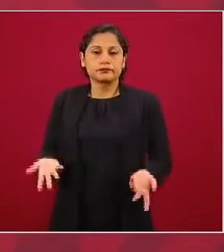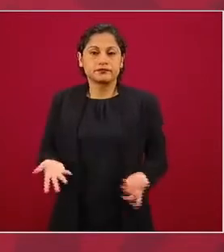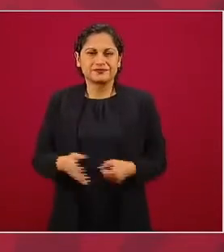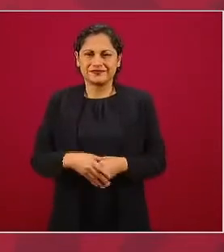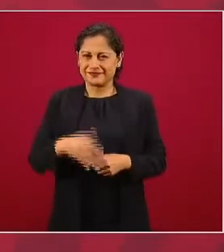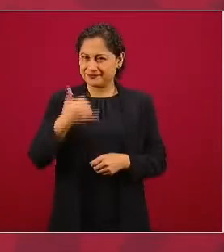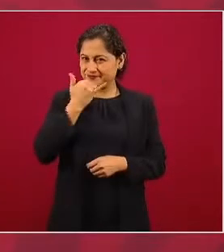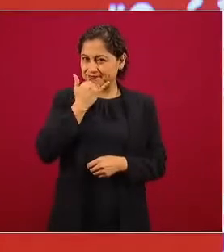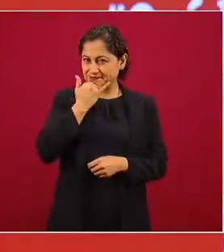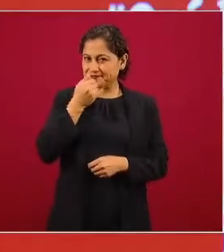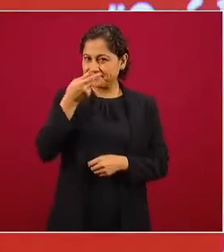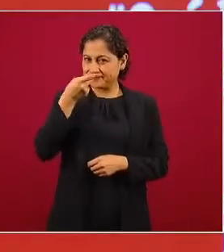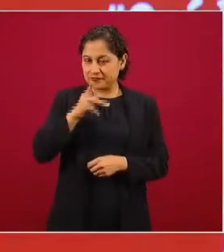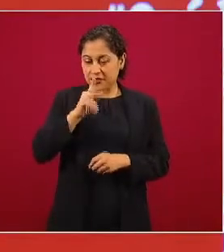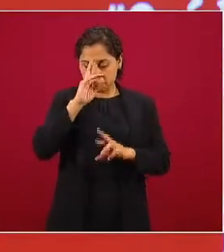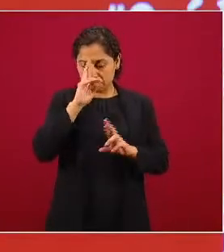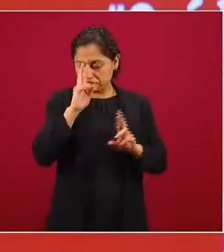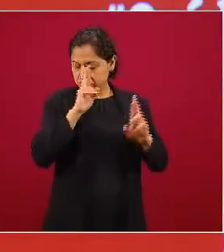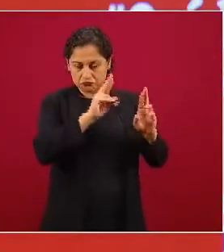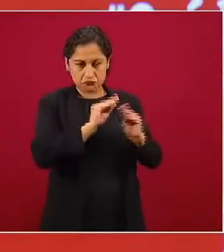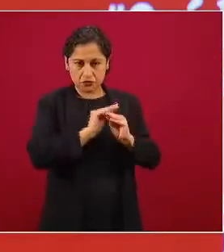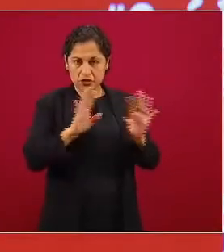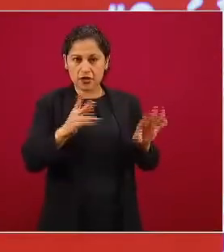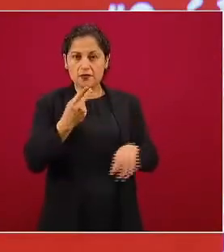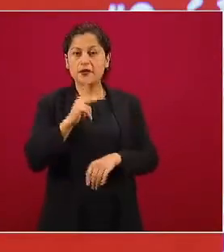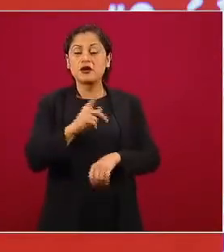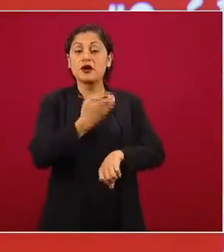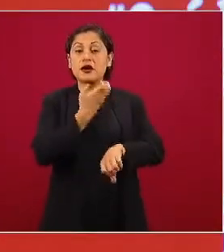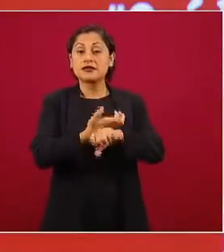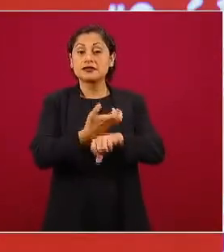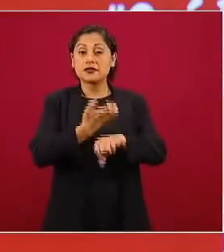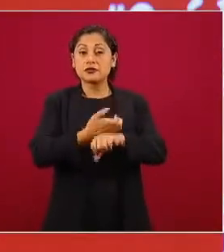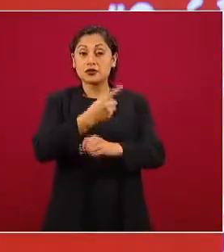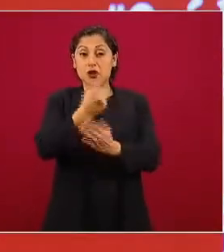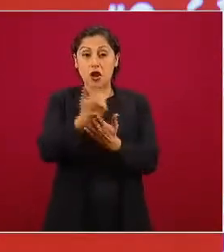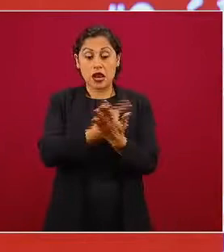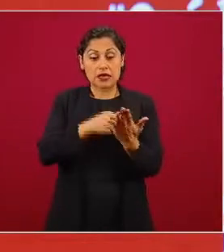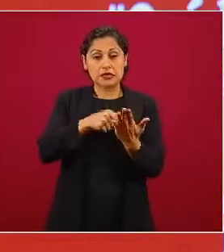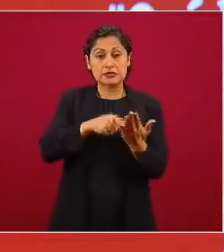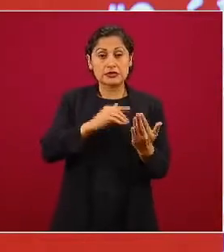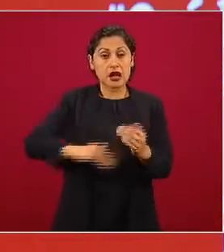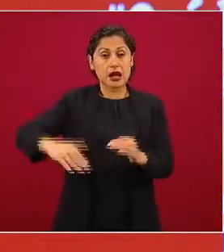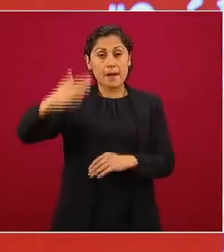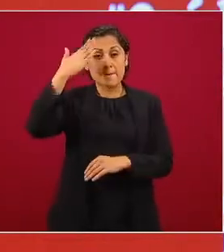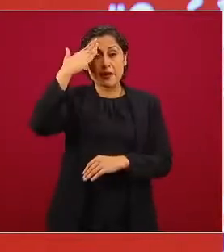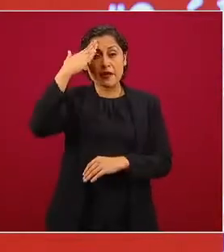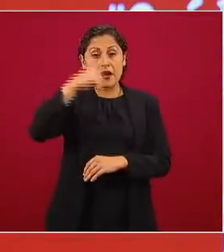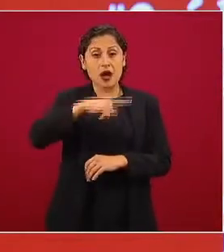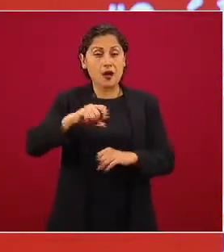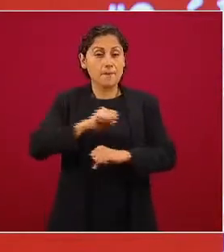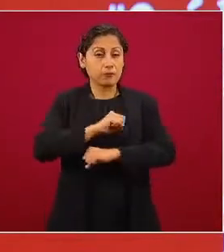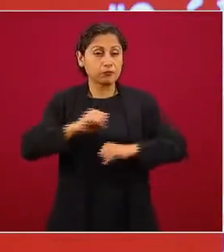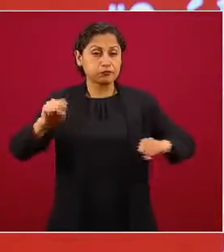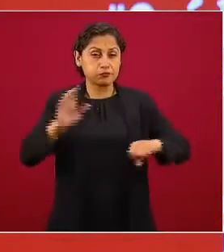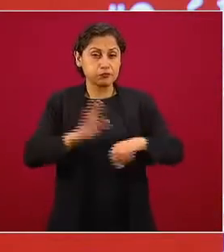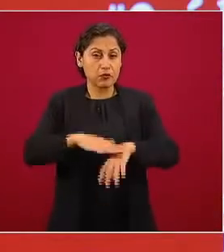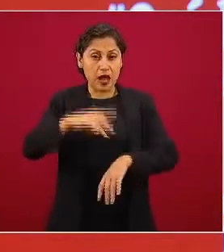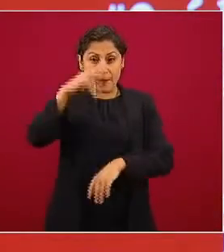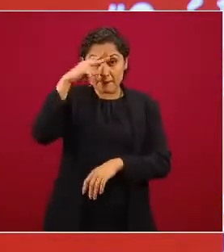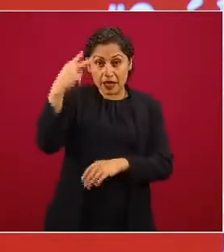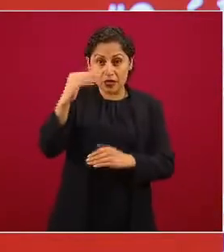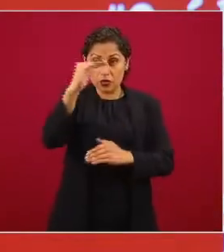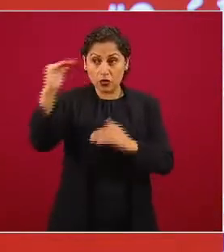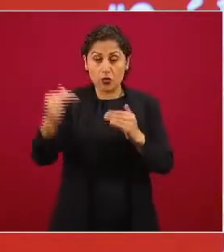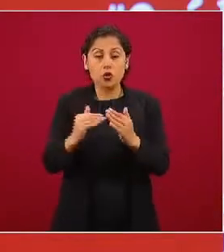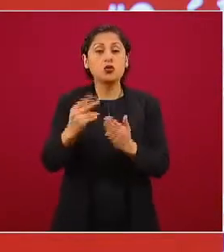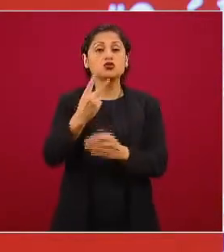en obesidad, México en segundo lugar en obesidad. En el